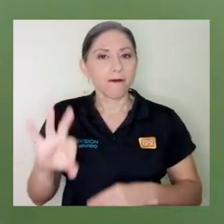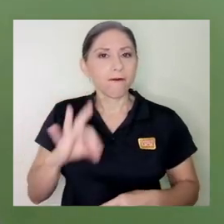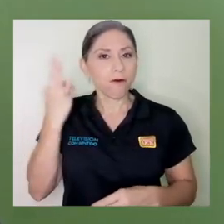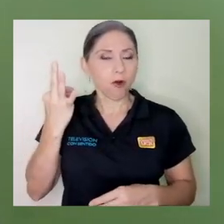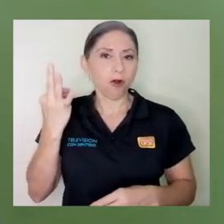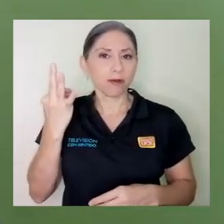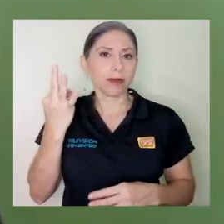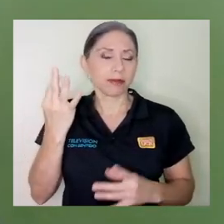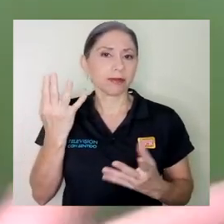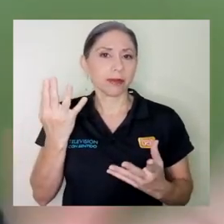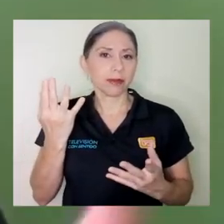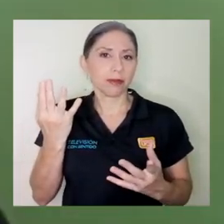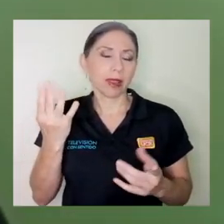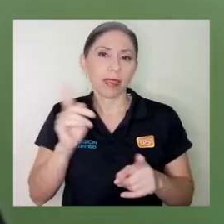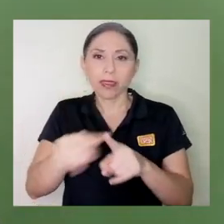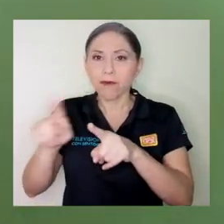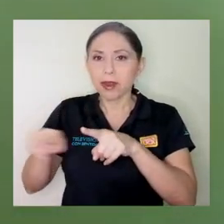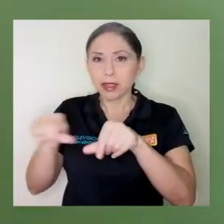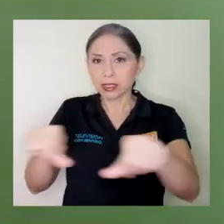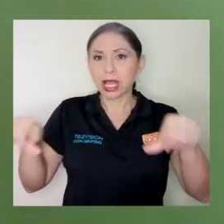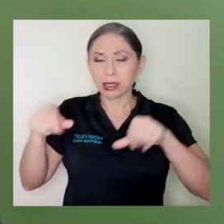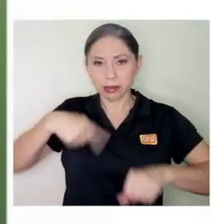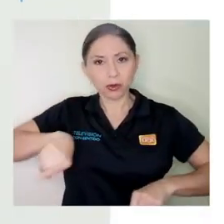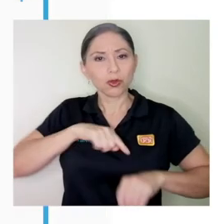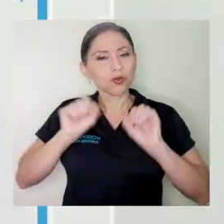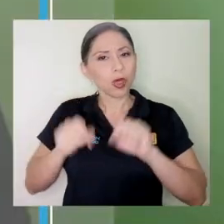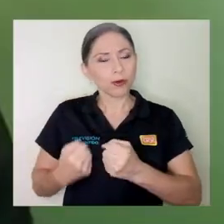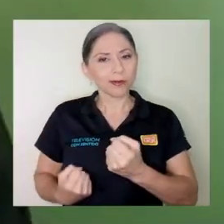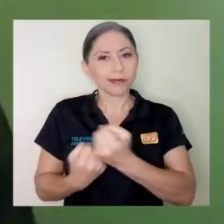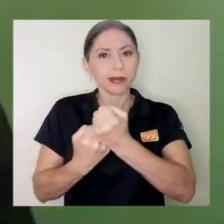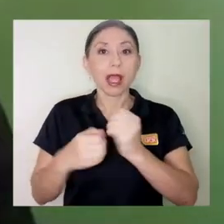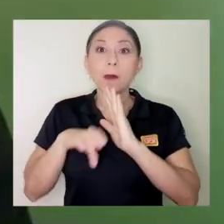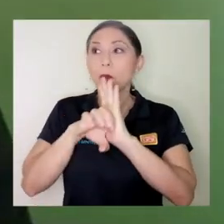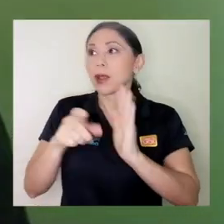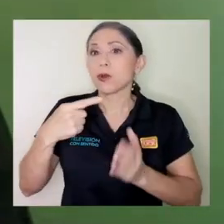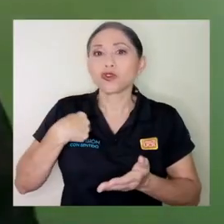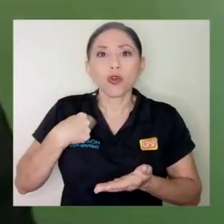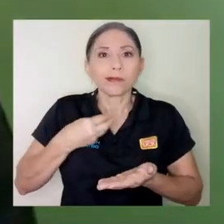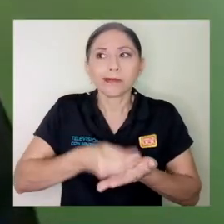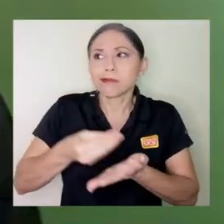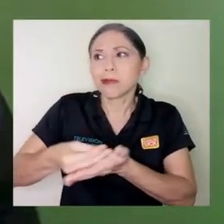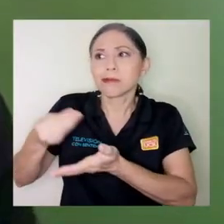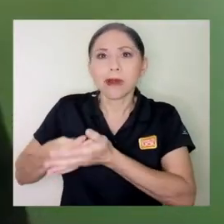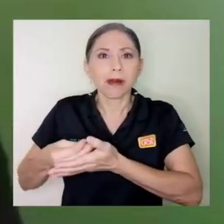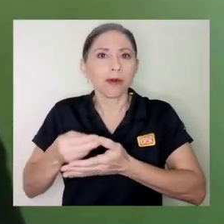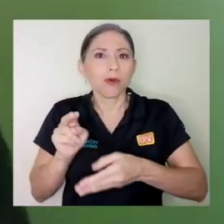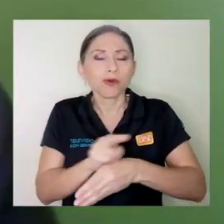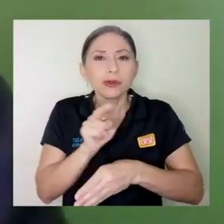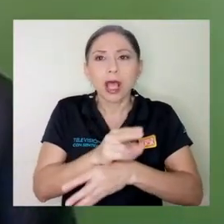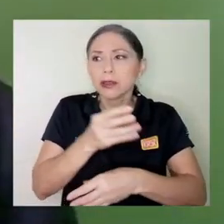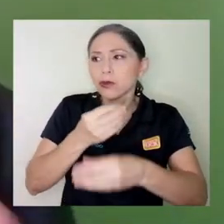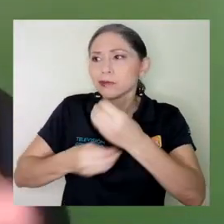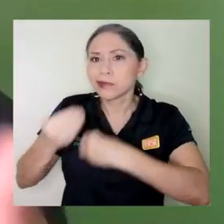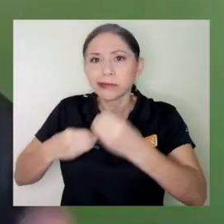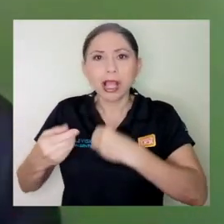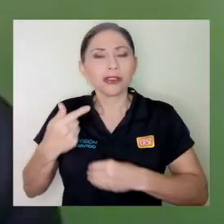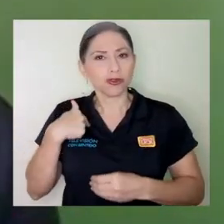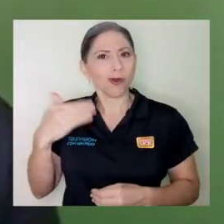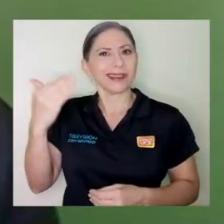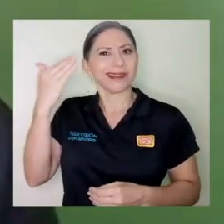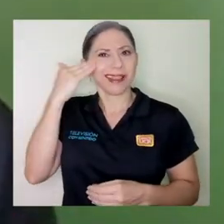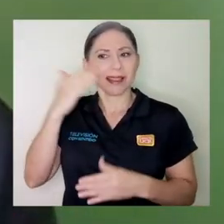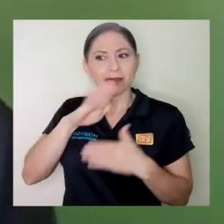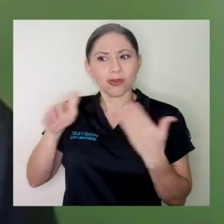podemos desde los diferentes ámbitos aportar. Si yo como consumidor estoy consciente de todos esos recursos que se